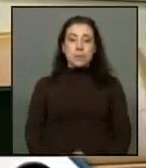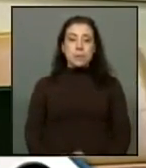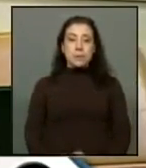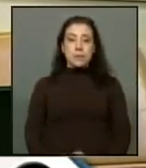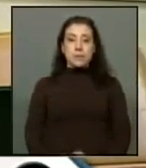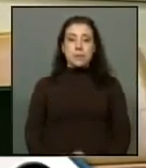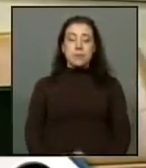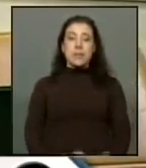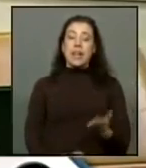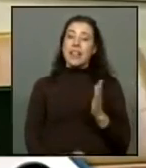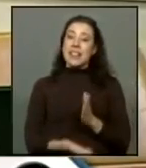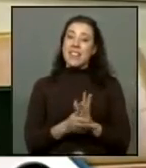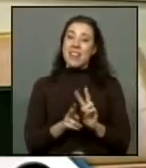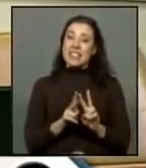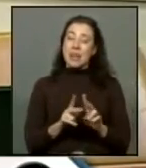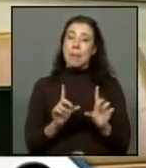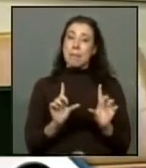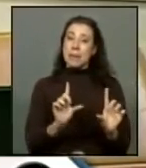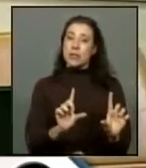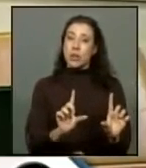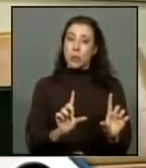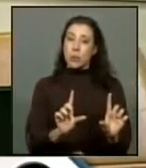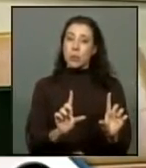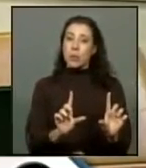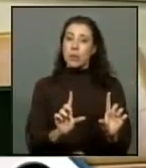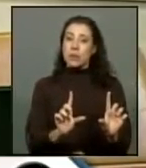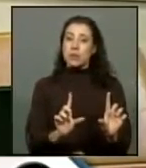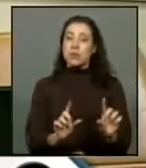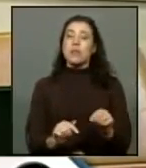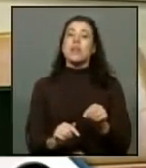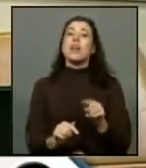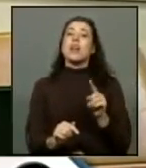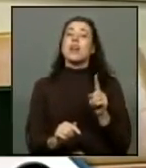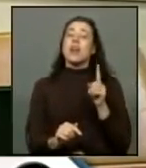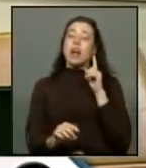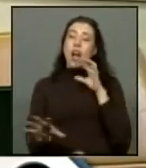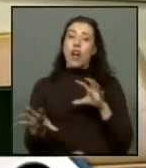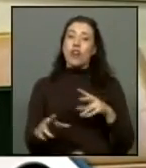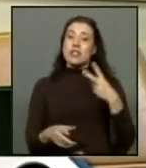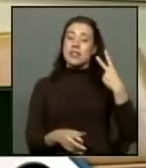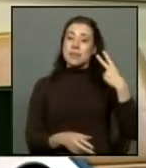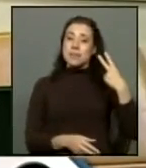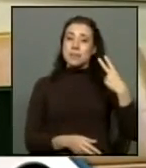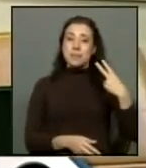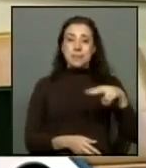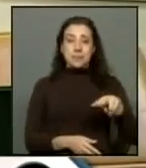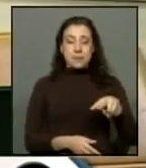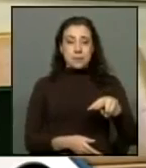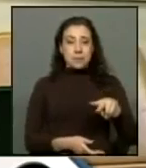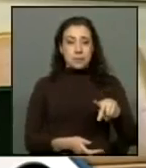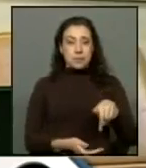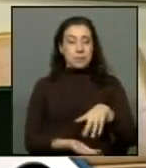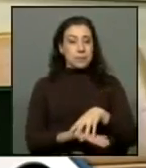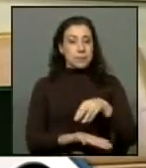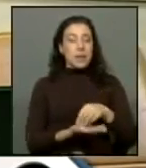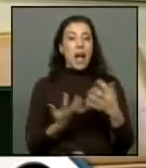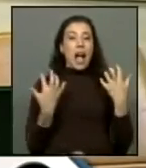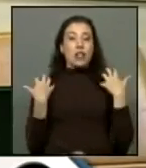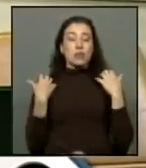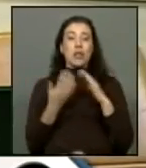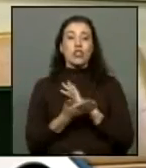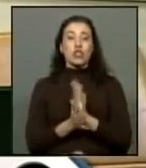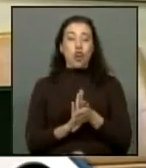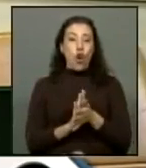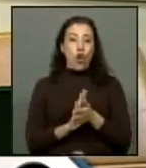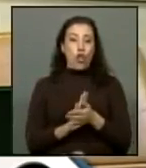corresponde acá es que una persona jurídica con domicilio, con patrimonio en Arica se haga cargo de la administración total de este